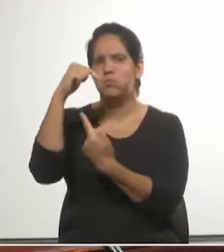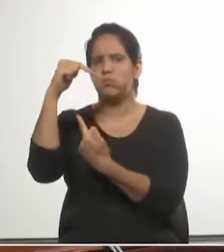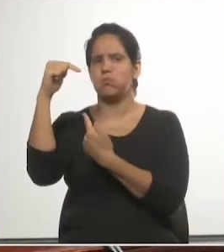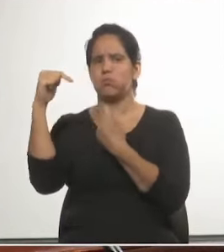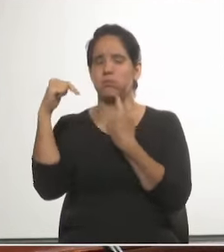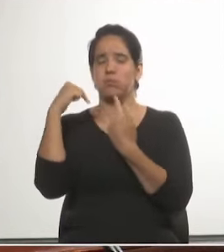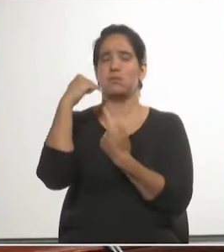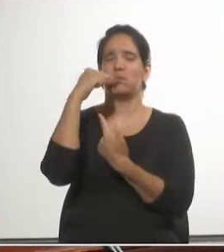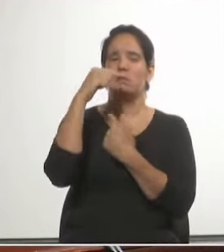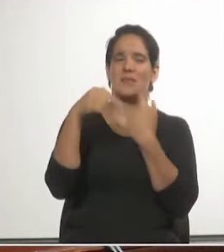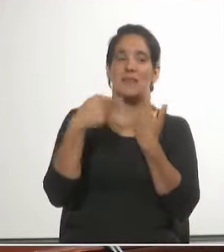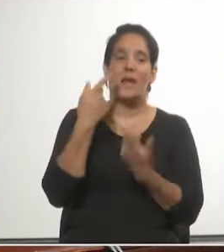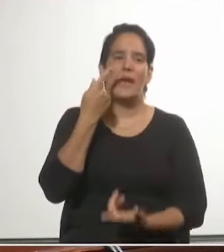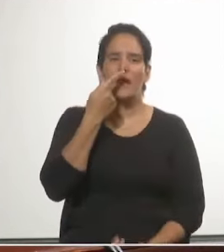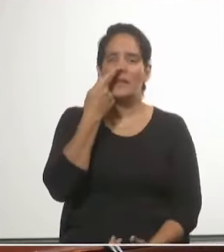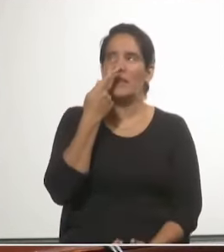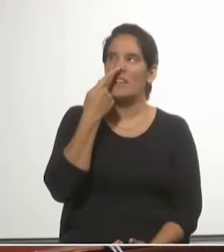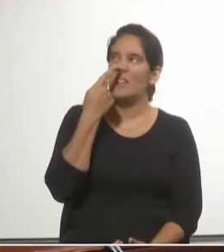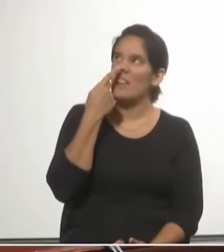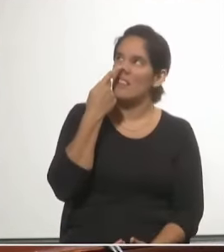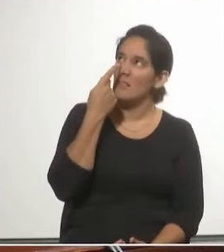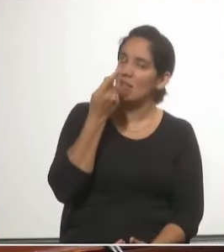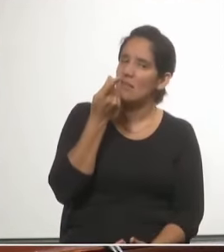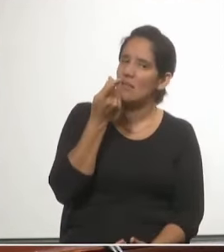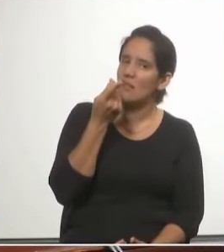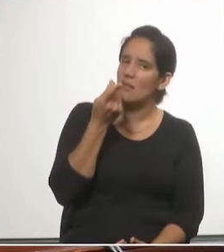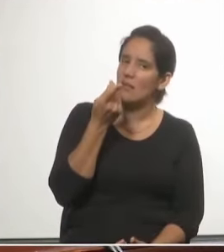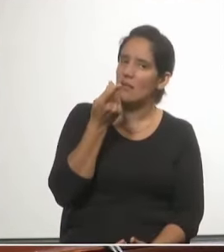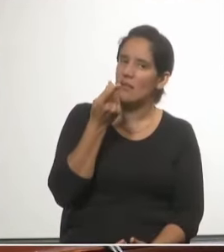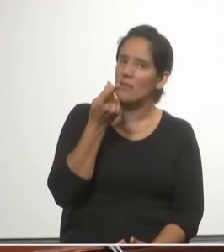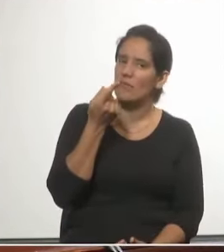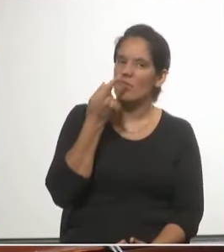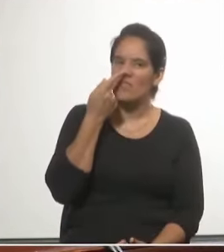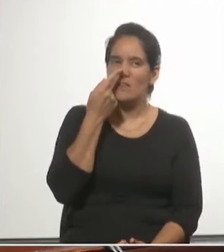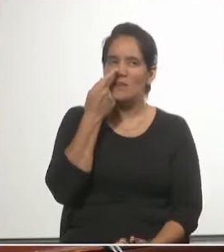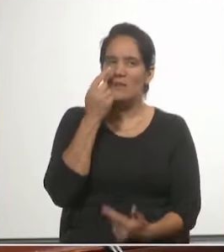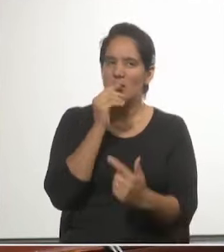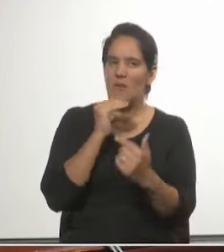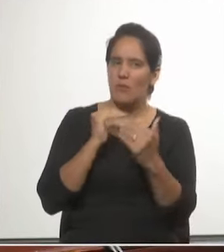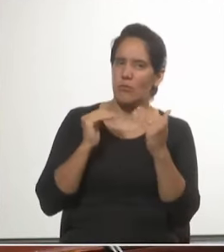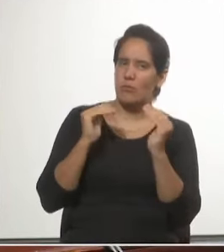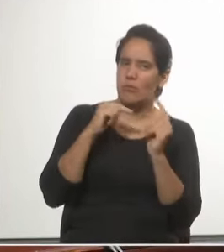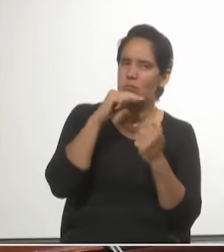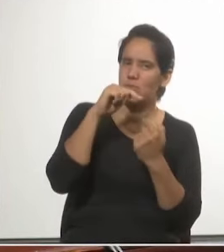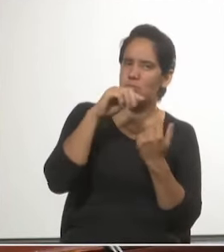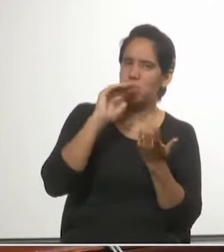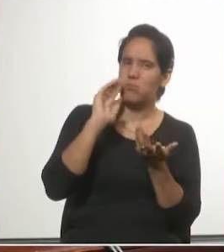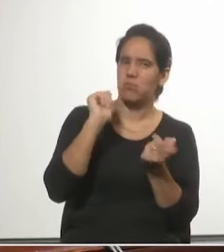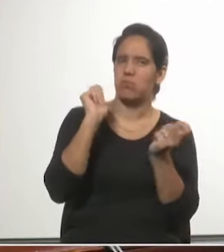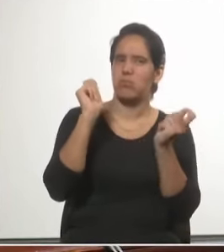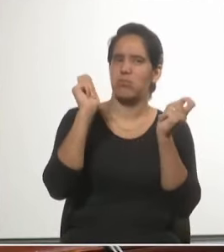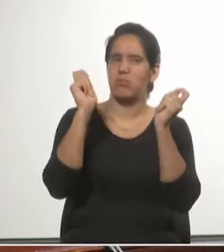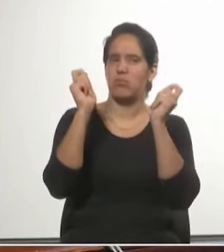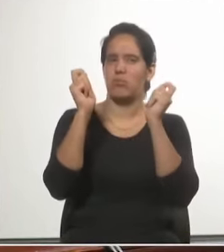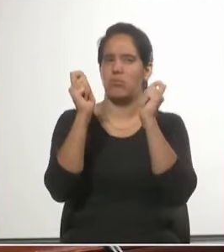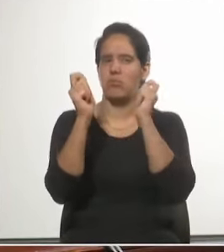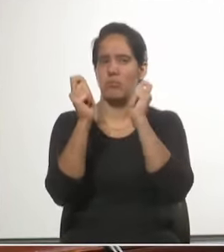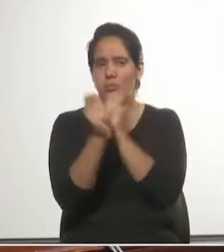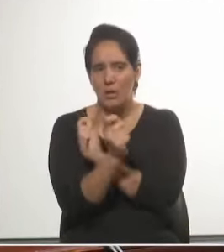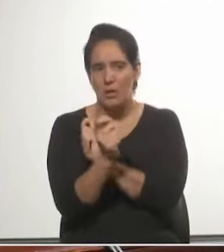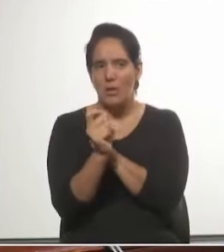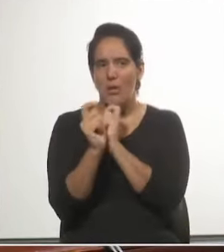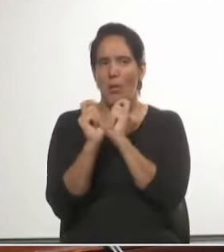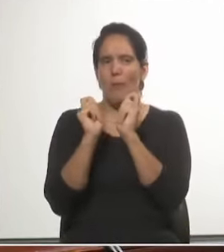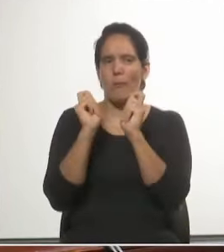intereses menores se supeditan